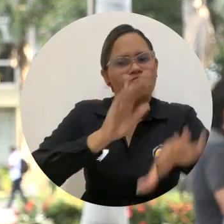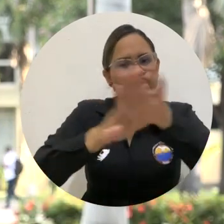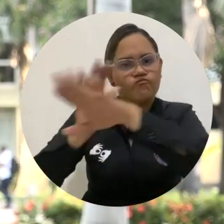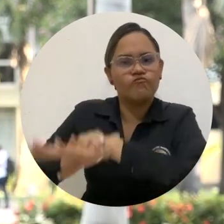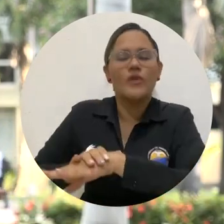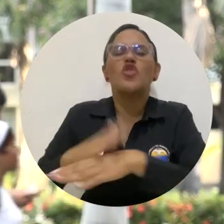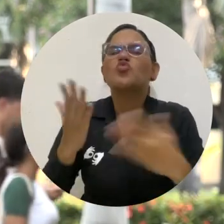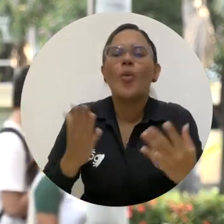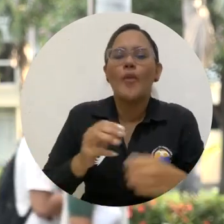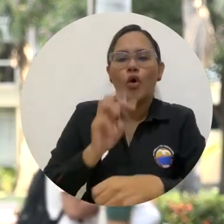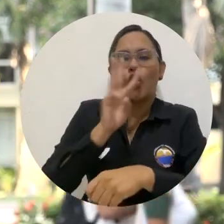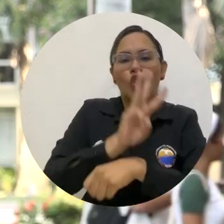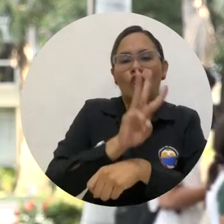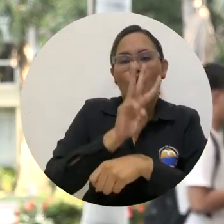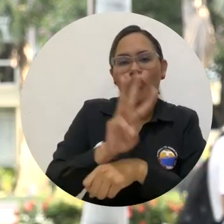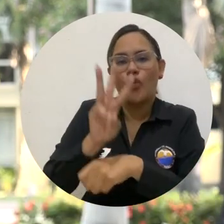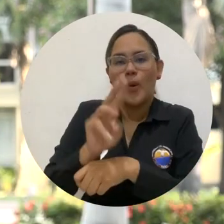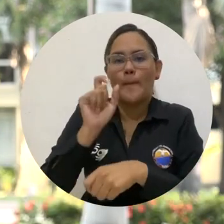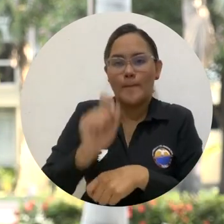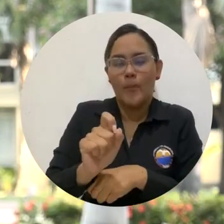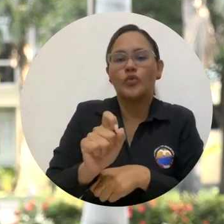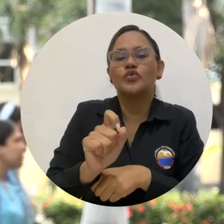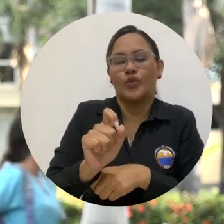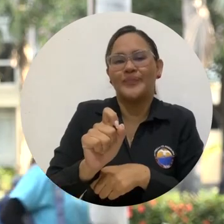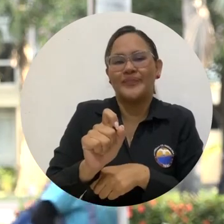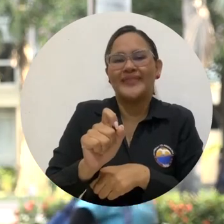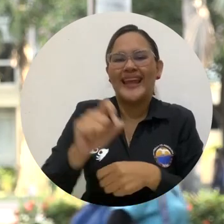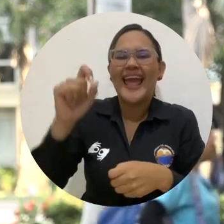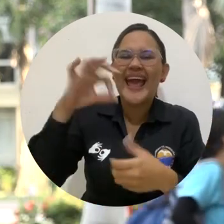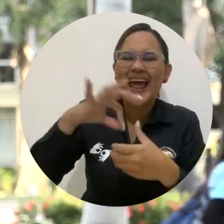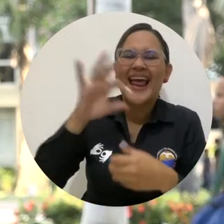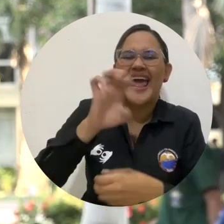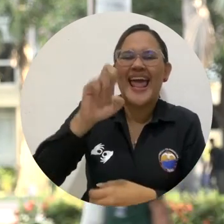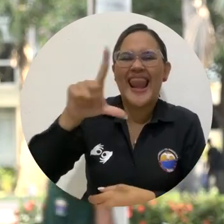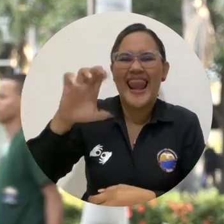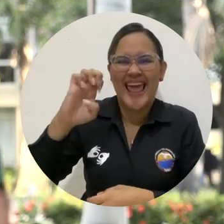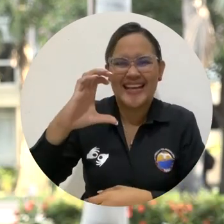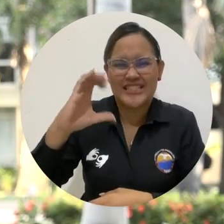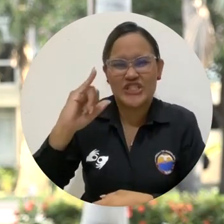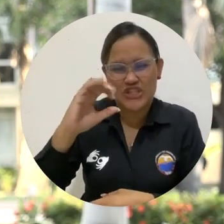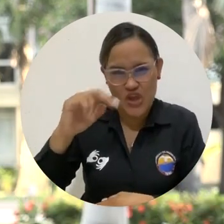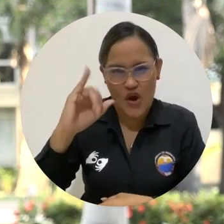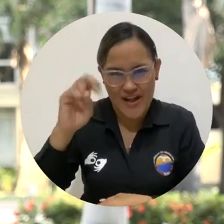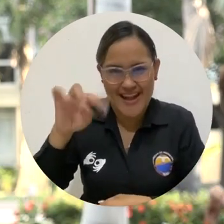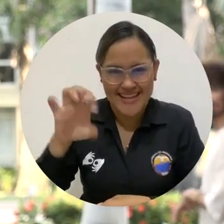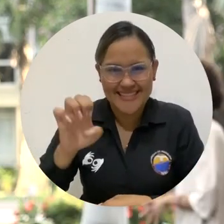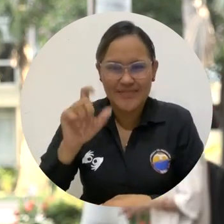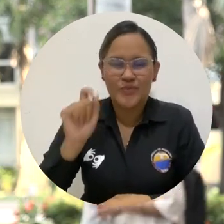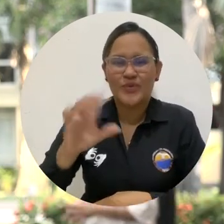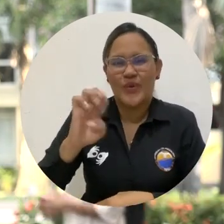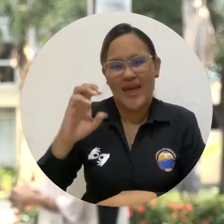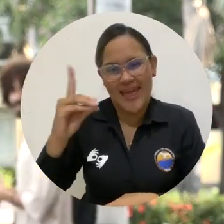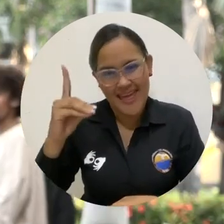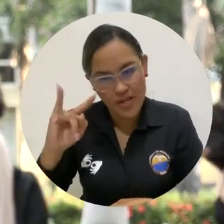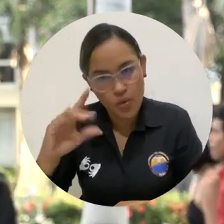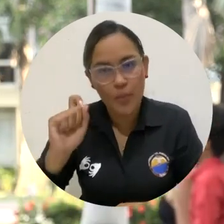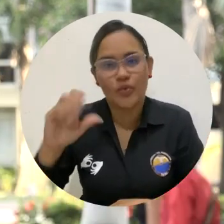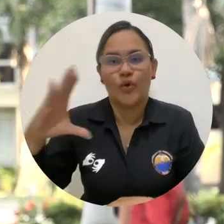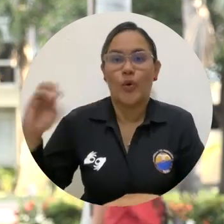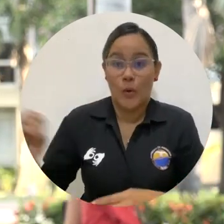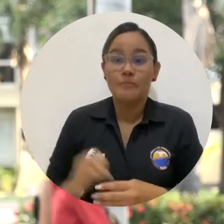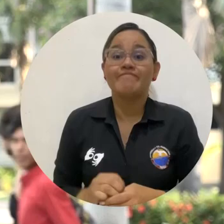y demás estamentos interesados a través de la página web elecciones.unimagdalena.edu